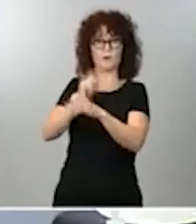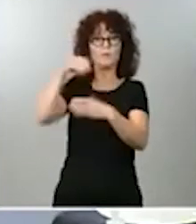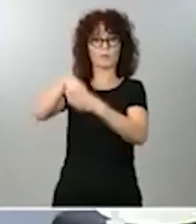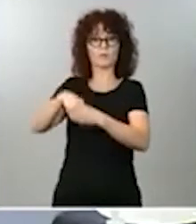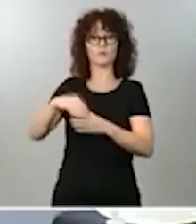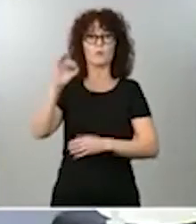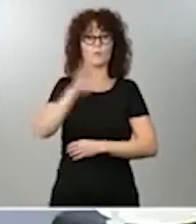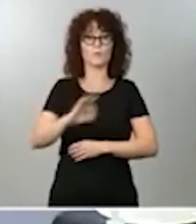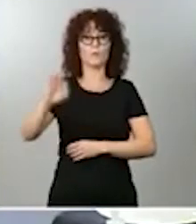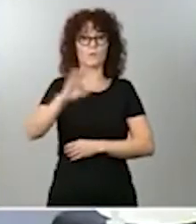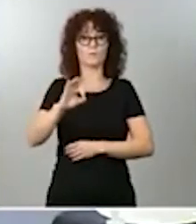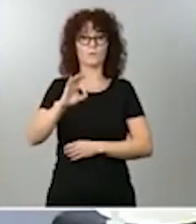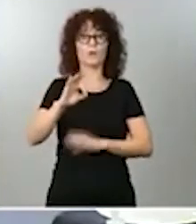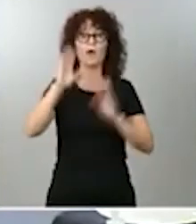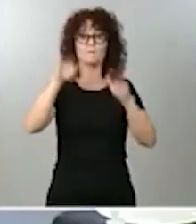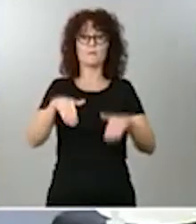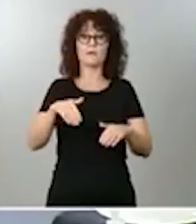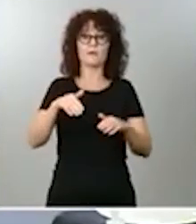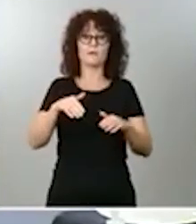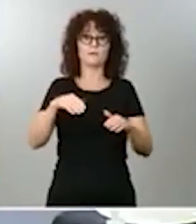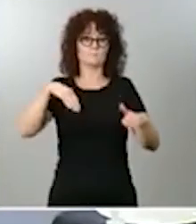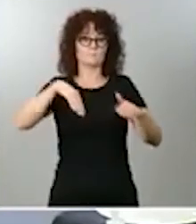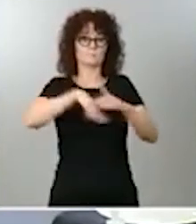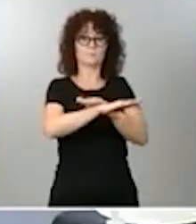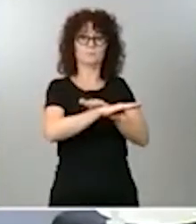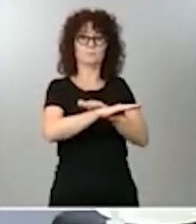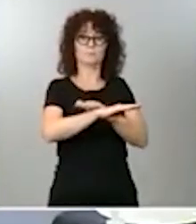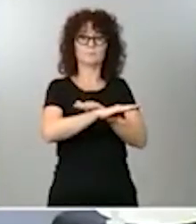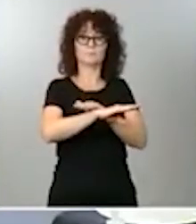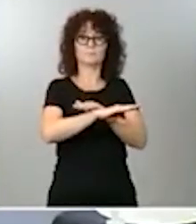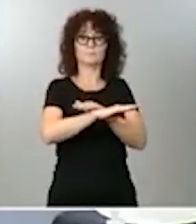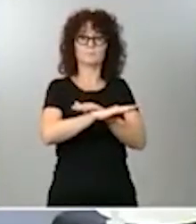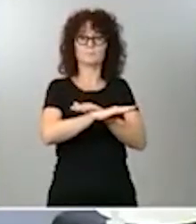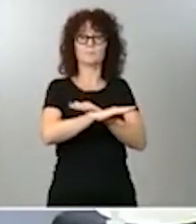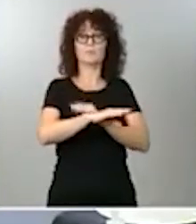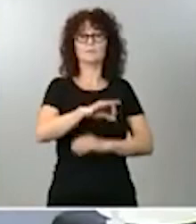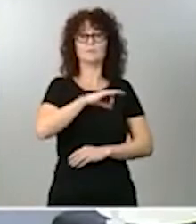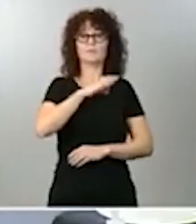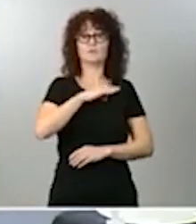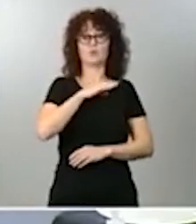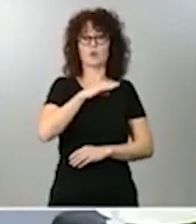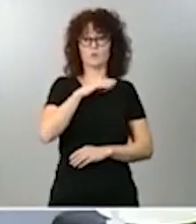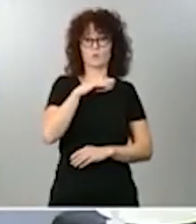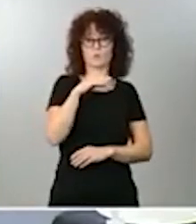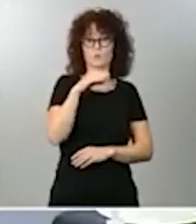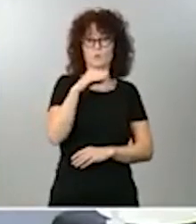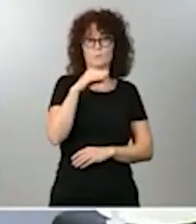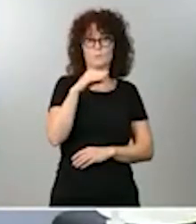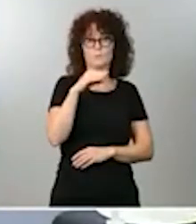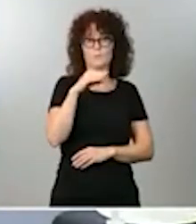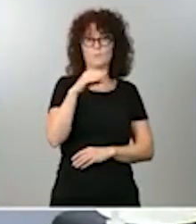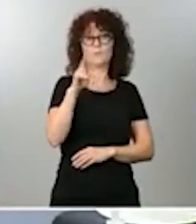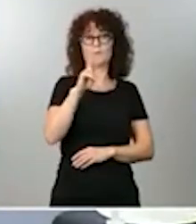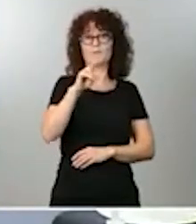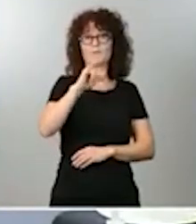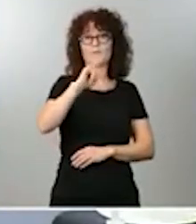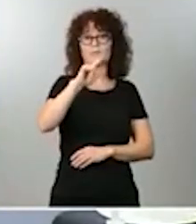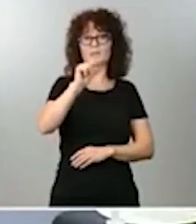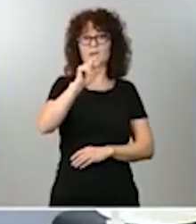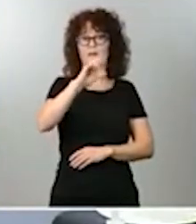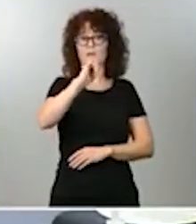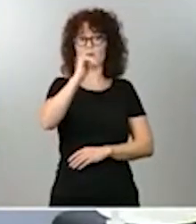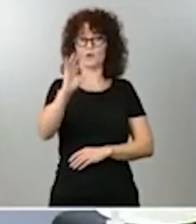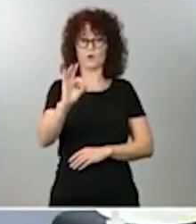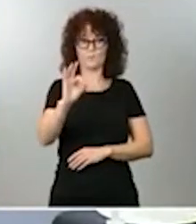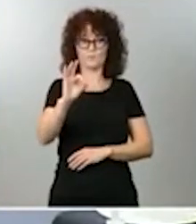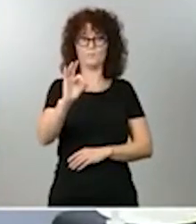policía corrupto, como el señor Villarejo. El señor Villarejo afirma que entregó intacto esos contenidos al director